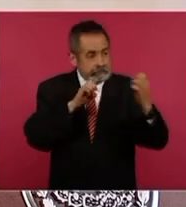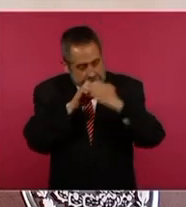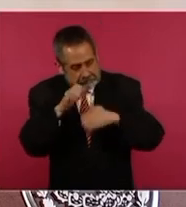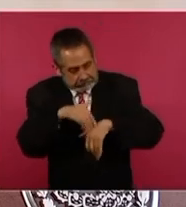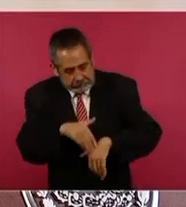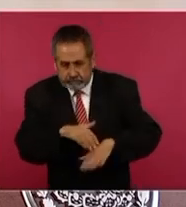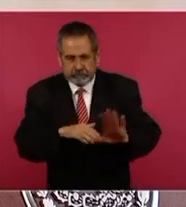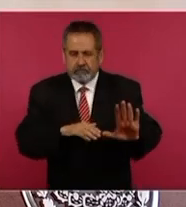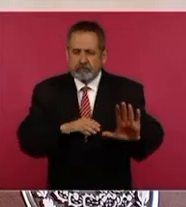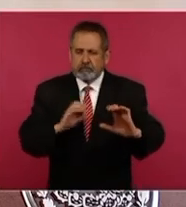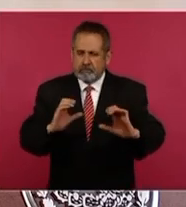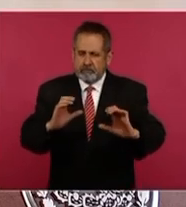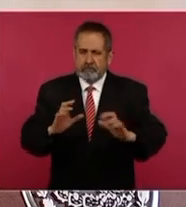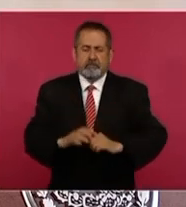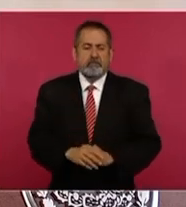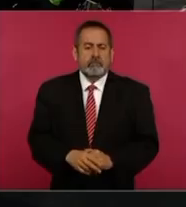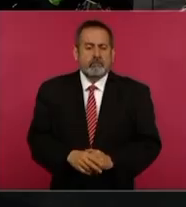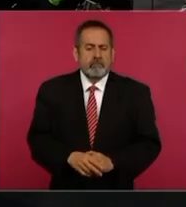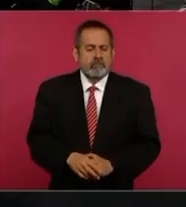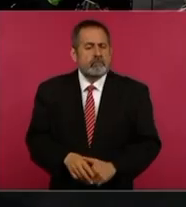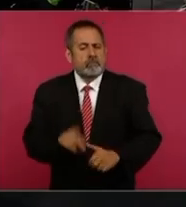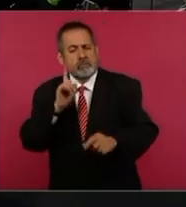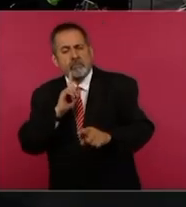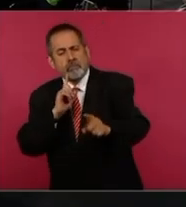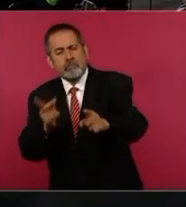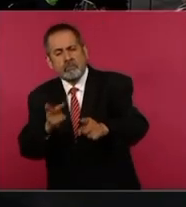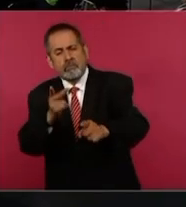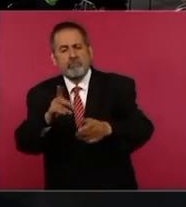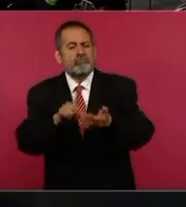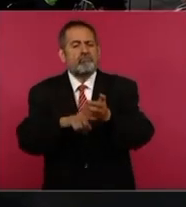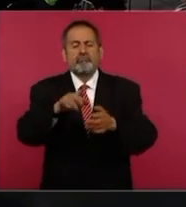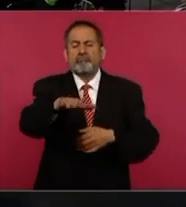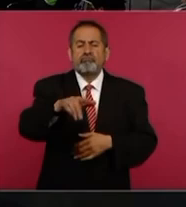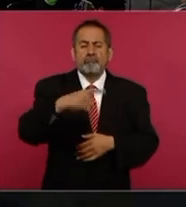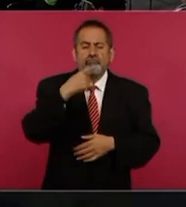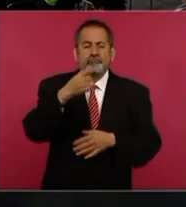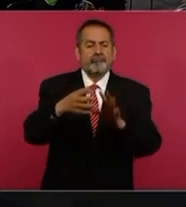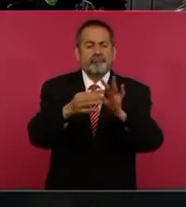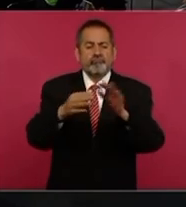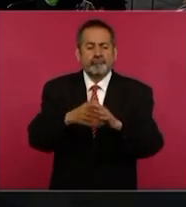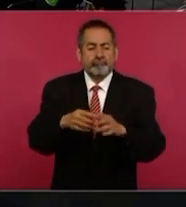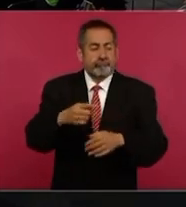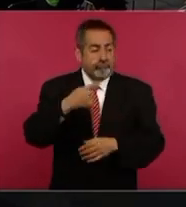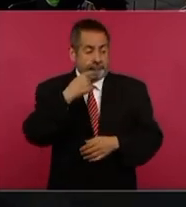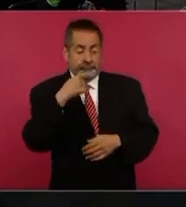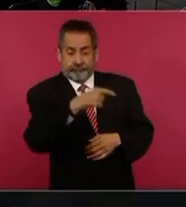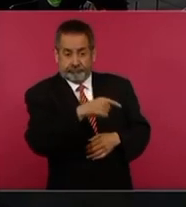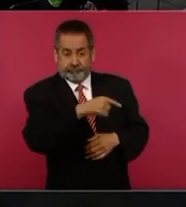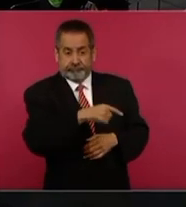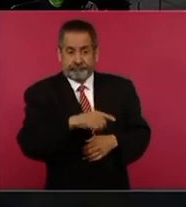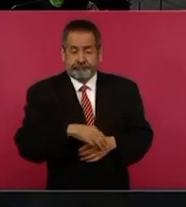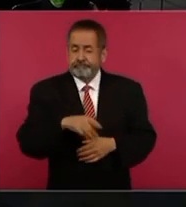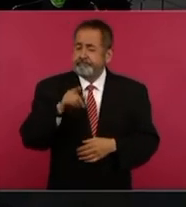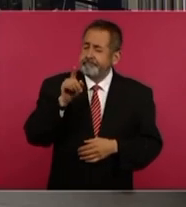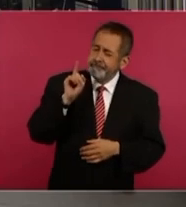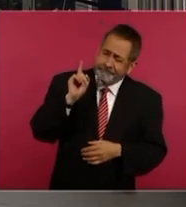engañar, gatusar. También sobre ese tema de las declaraciones que da, bueno, pues acusa que hay algún asunto que va a